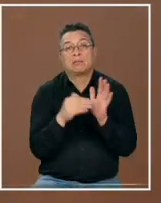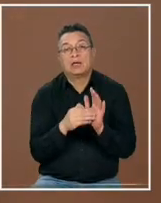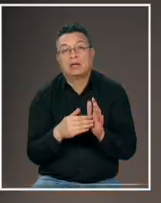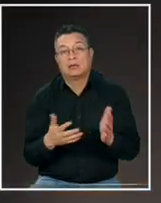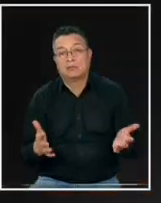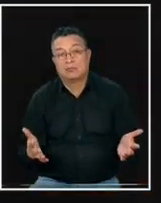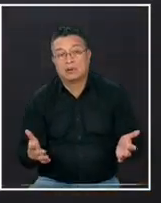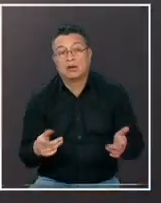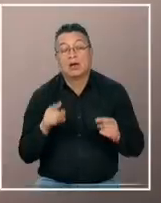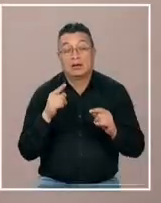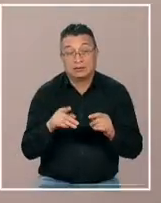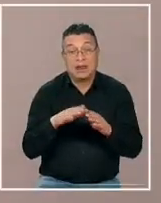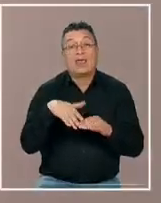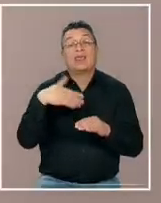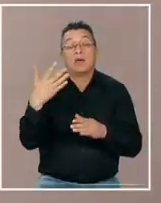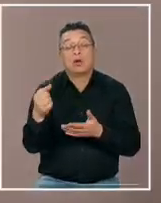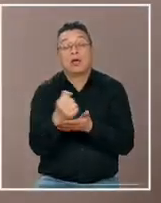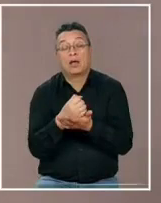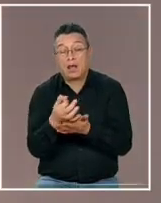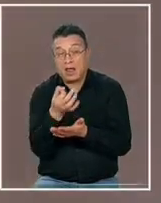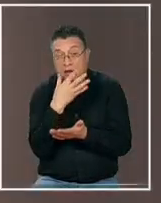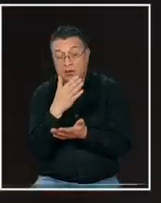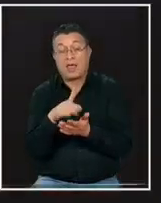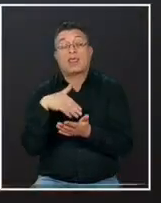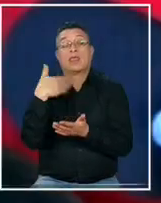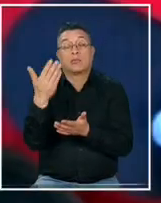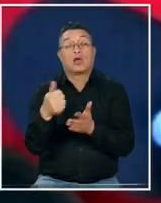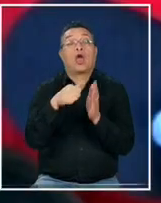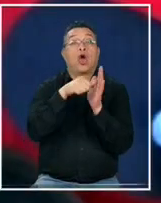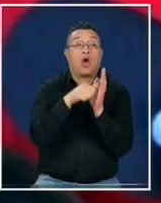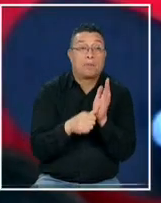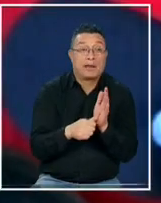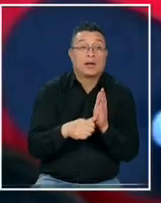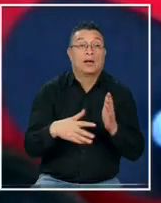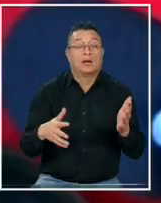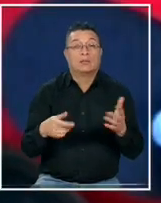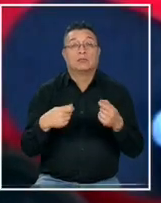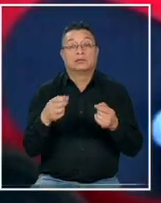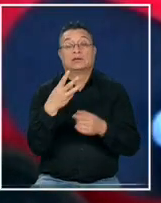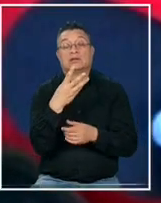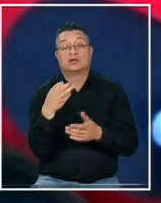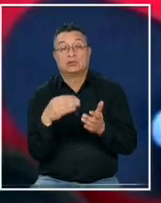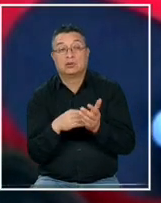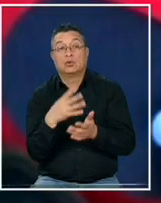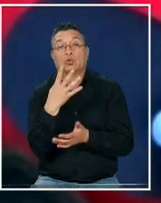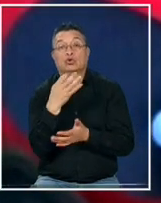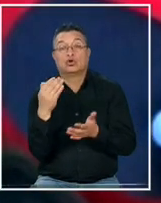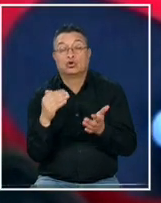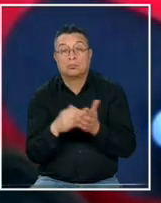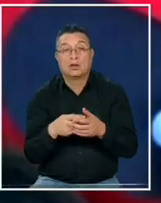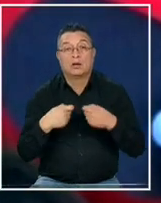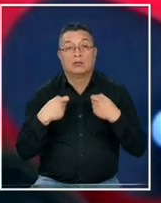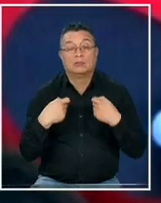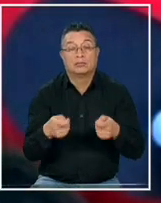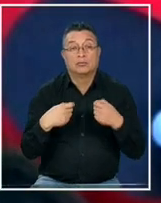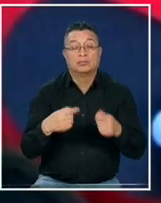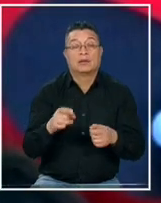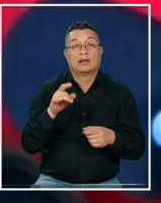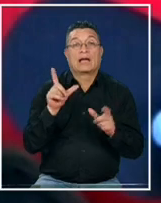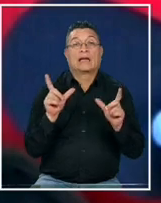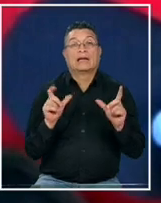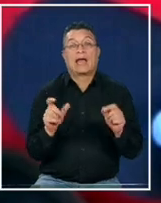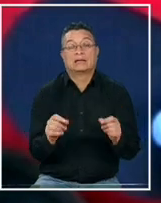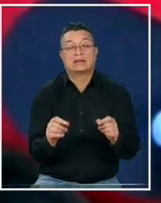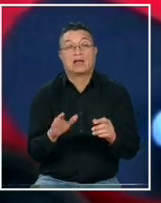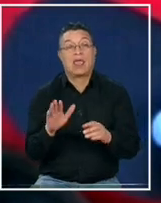y de ahí recién un tratamiento después una cirugía que estamos hablando 300 mil 400 mil pesos una cirugía por cáncer